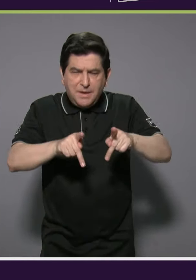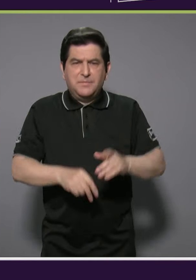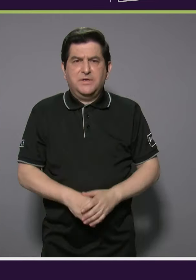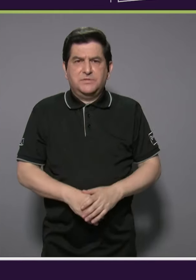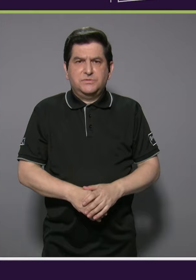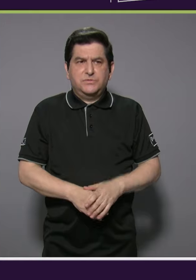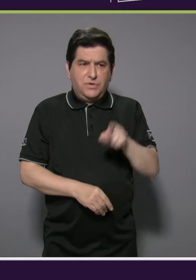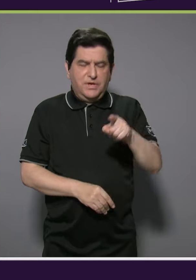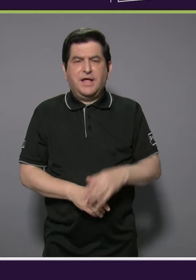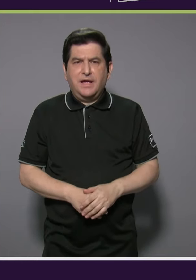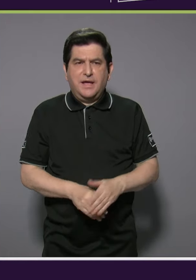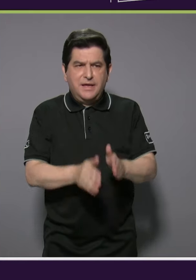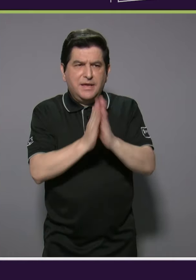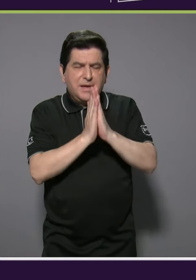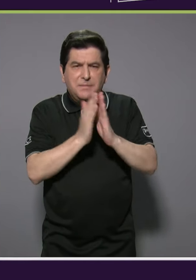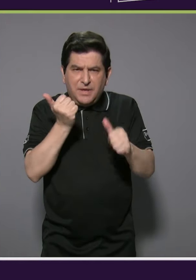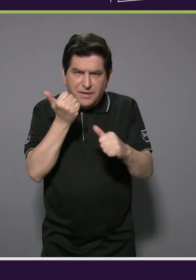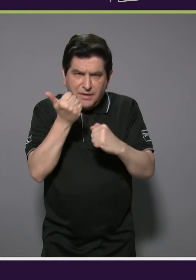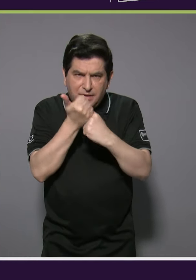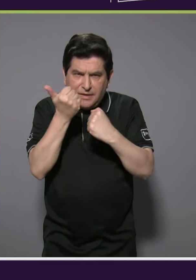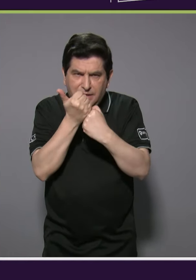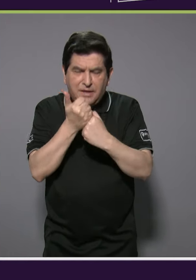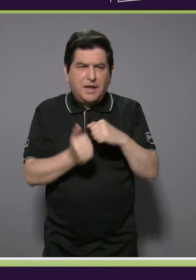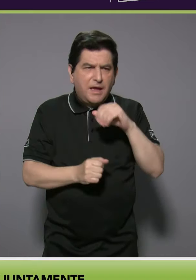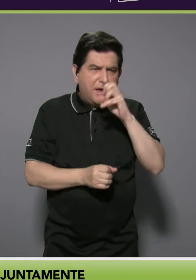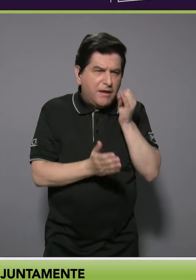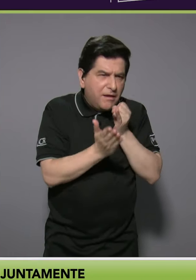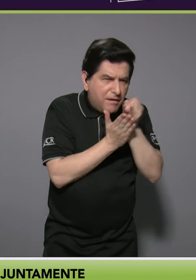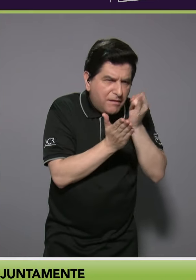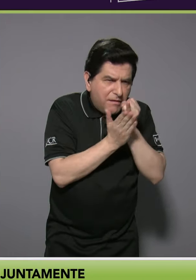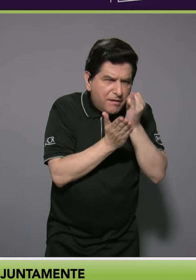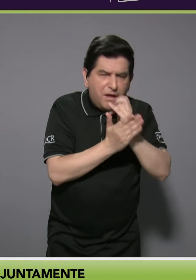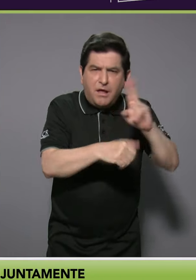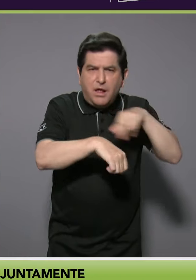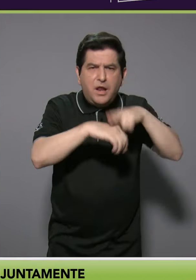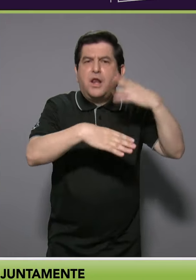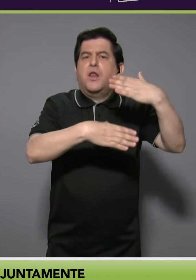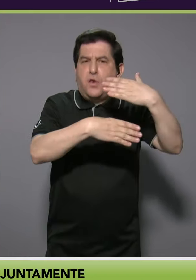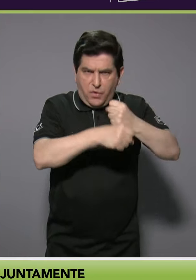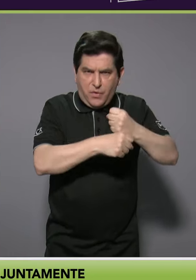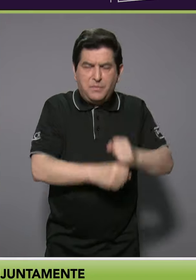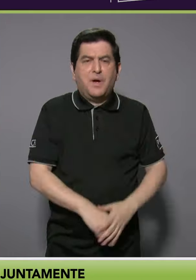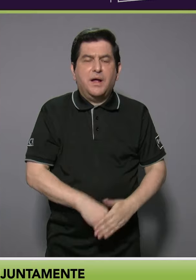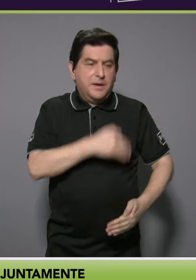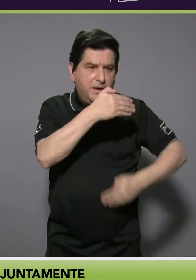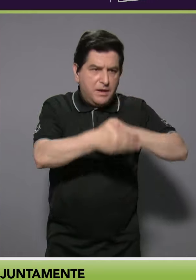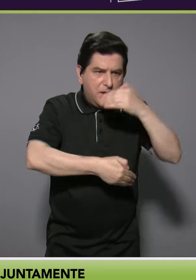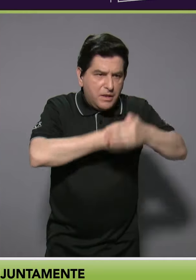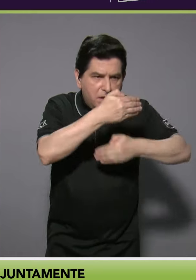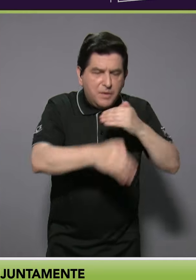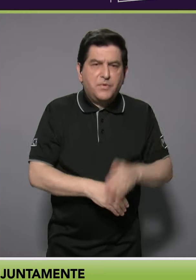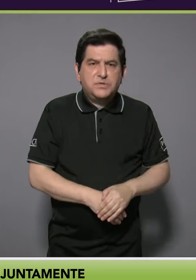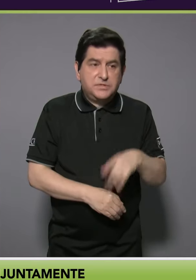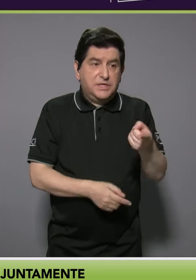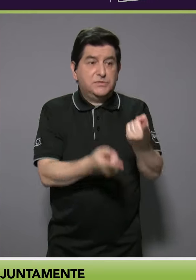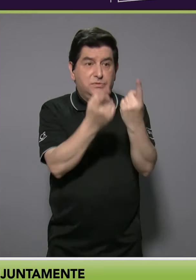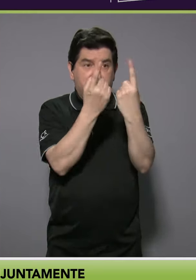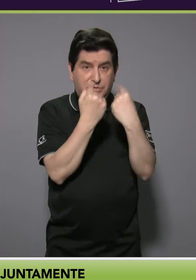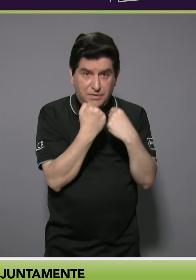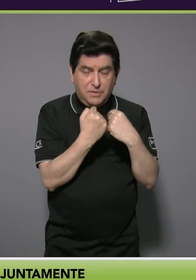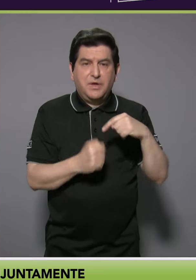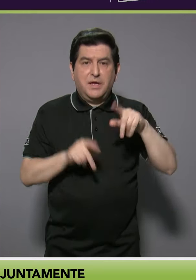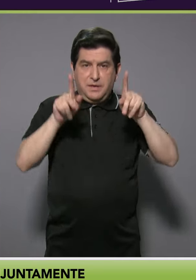la consulta dentro de la indagatoria regular que se hace de los procesos por los que vienen a consultar,